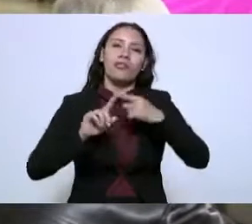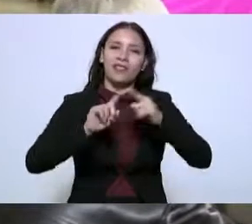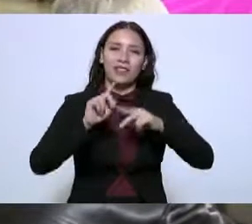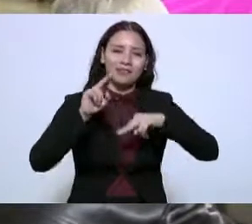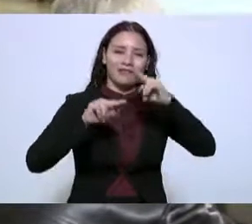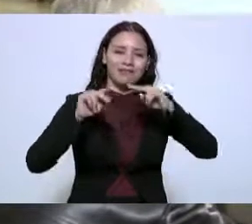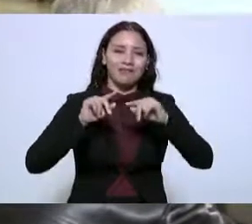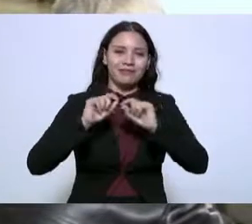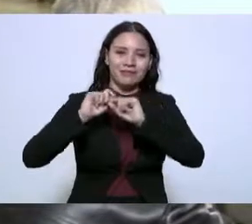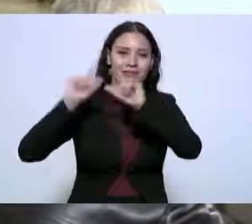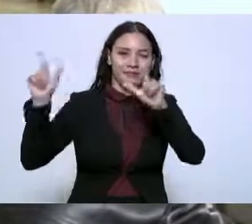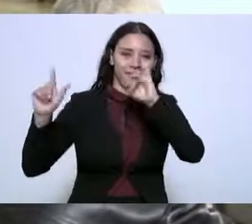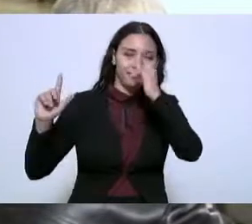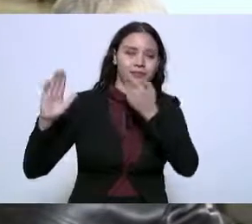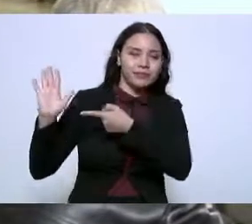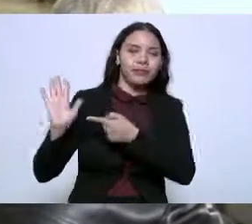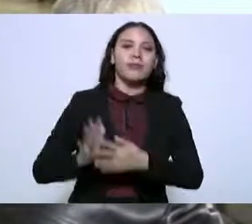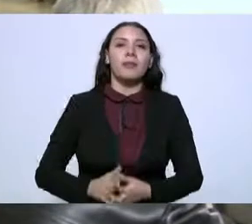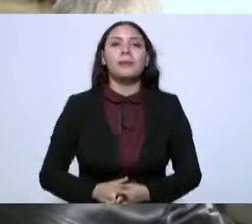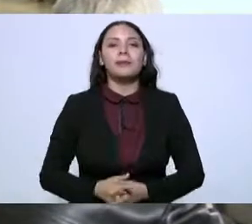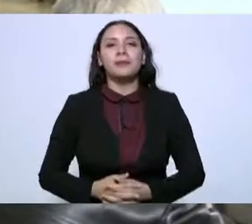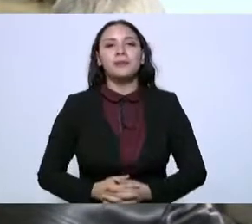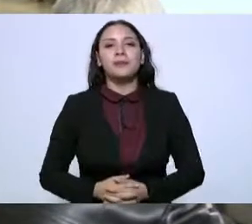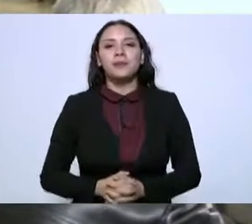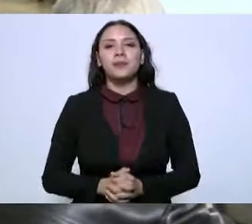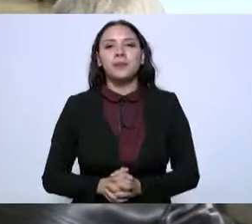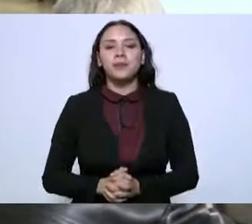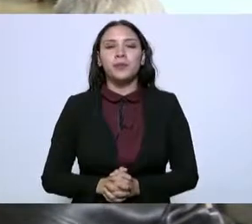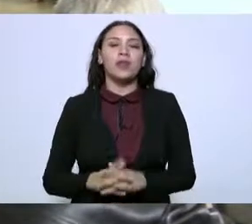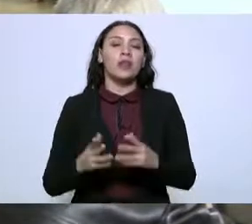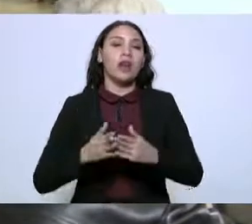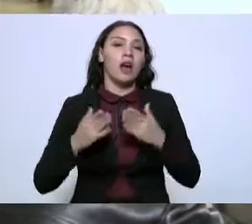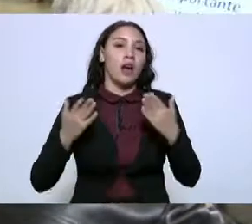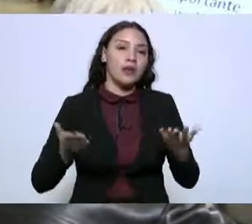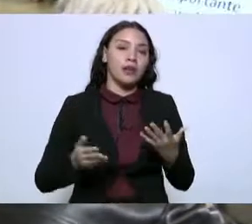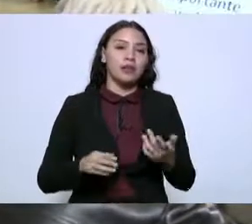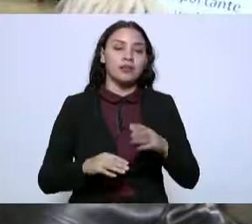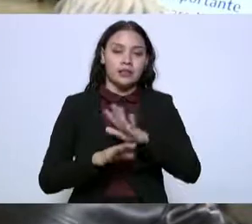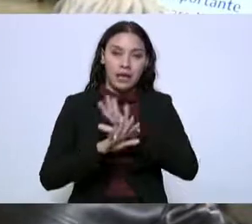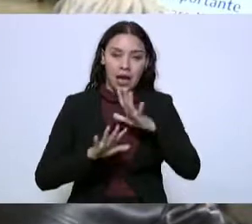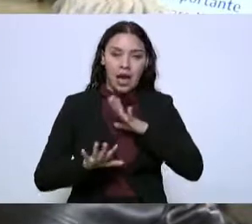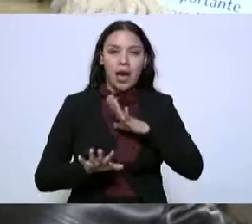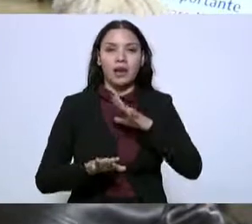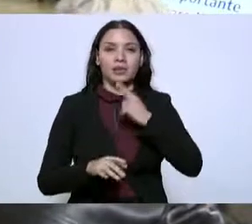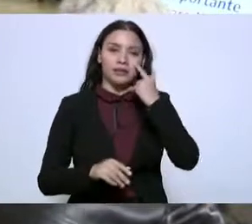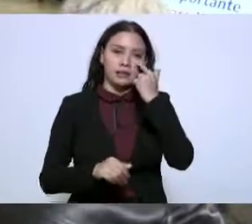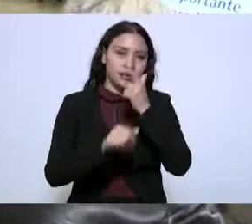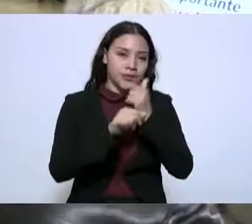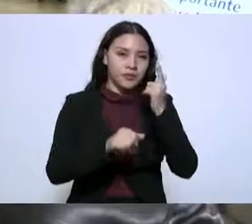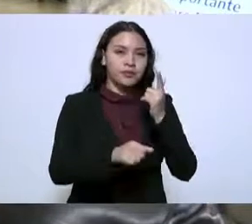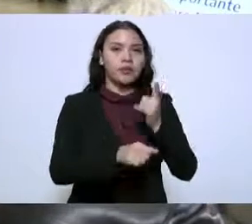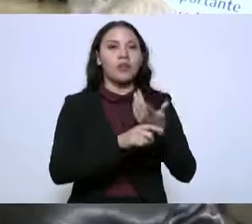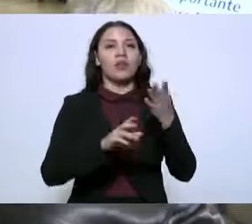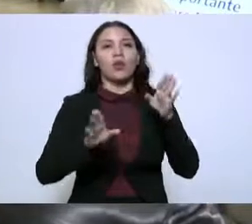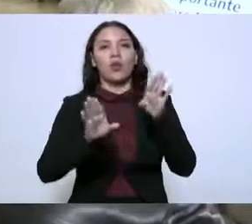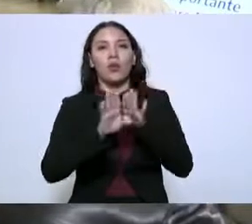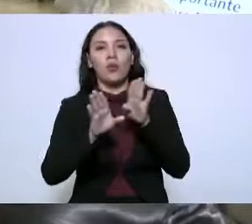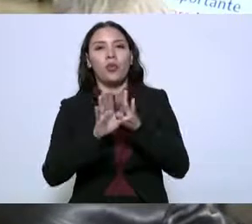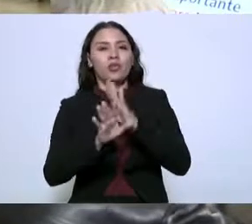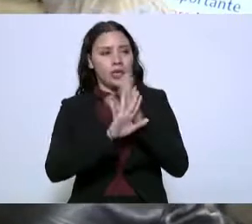que ya varias de las cosas he visto que han sido